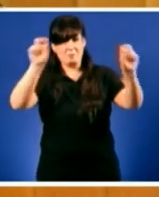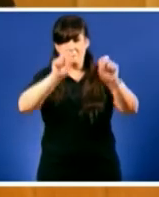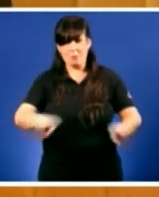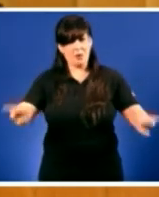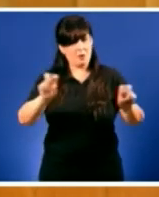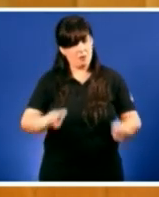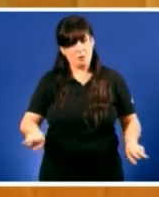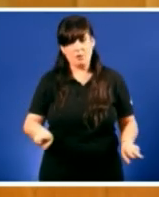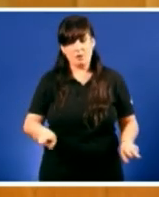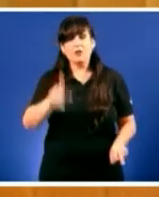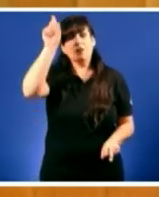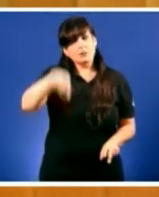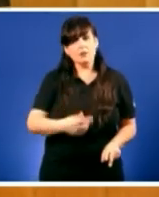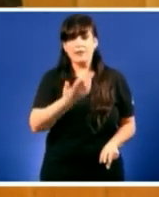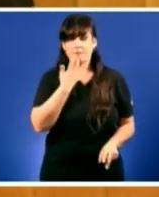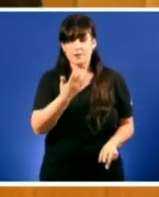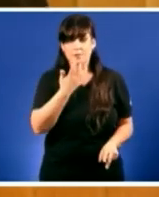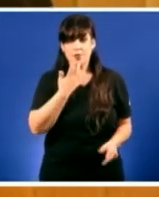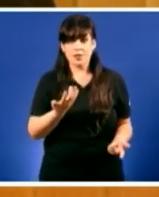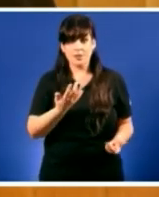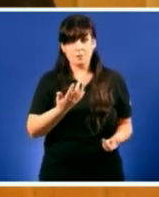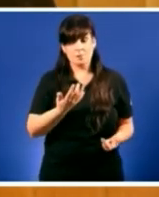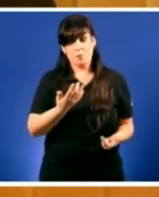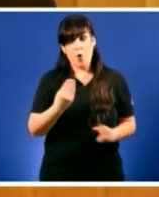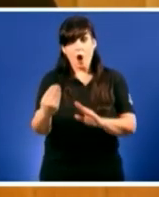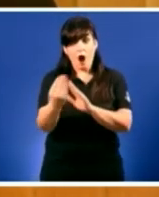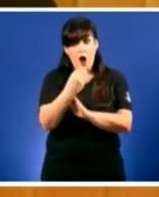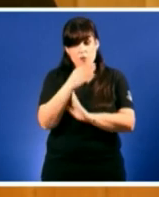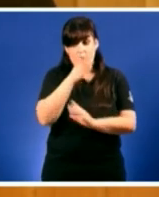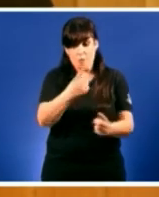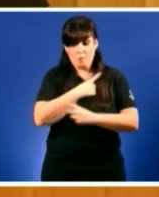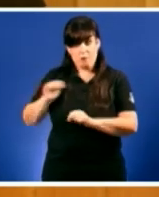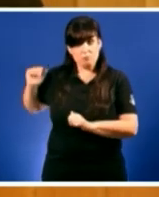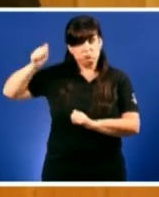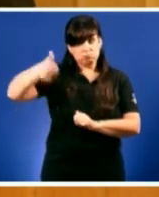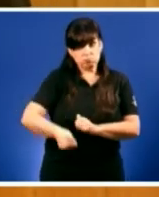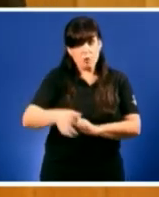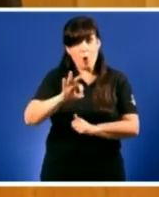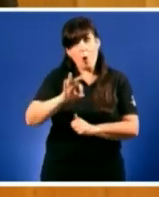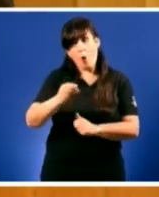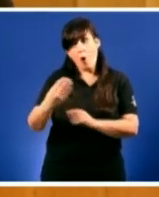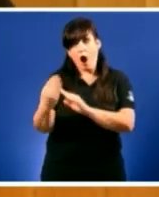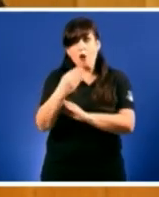retrasos e as trabas para ceder a risga e as axudas de emergencia social.